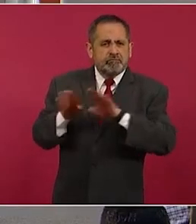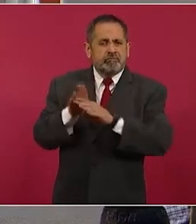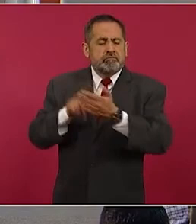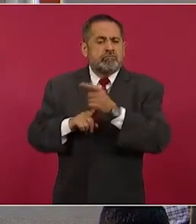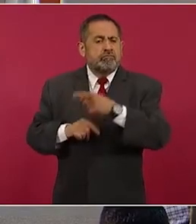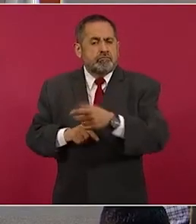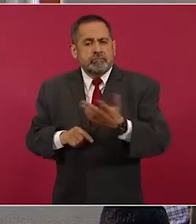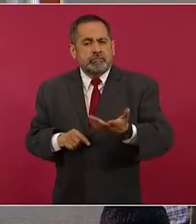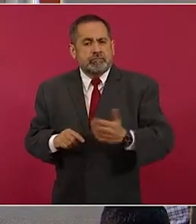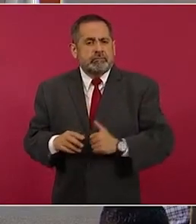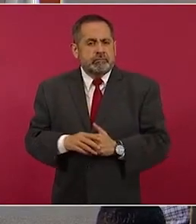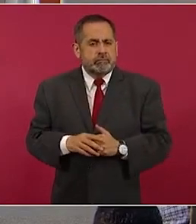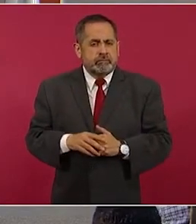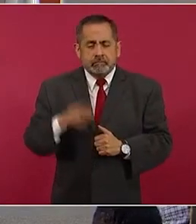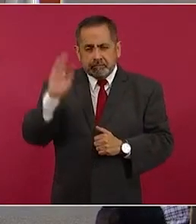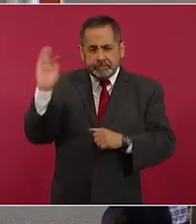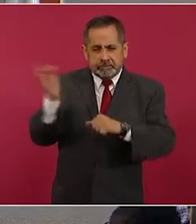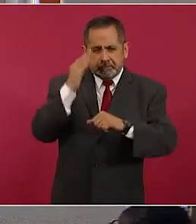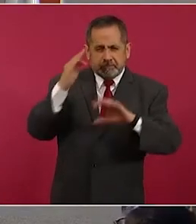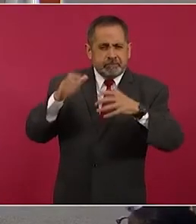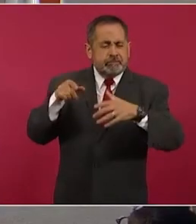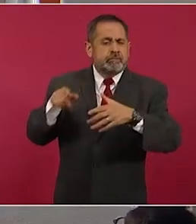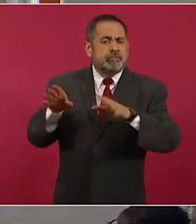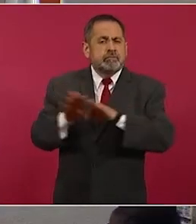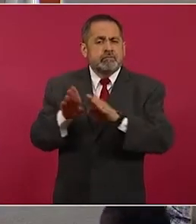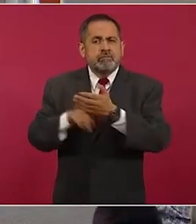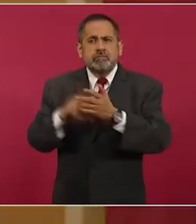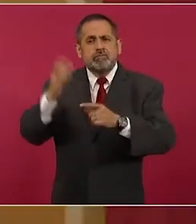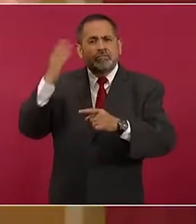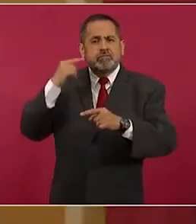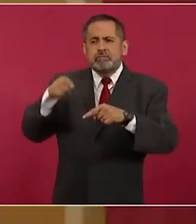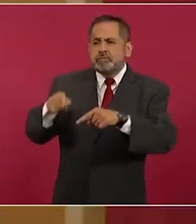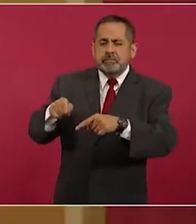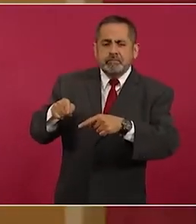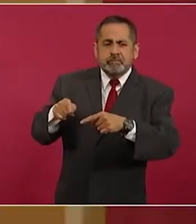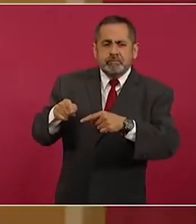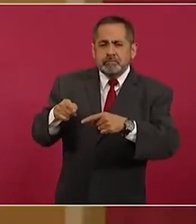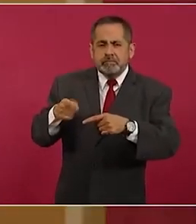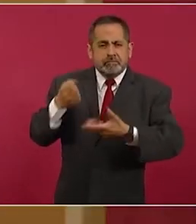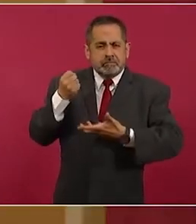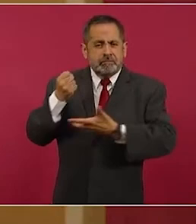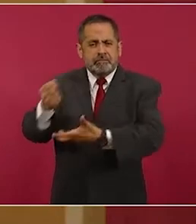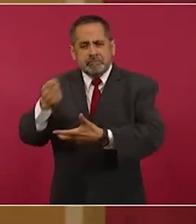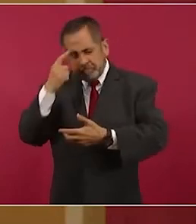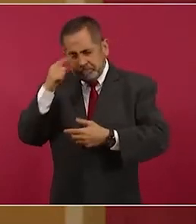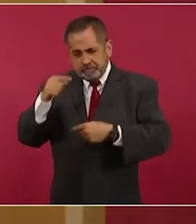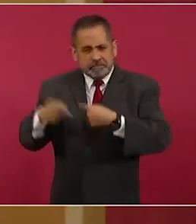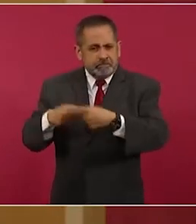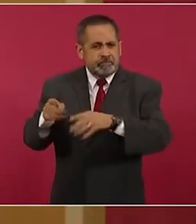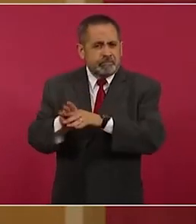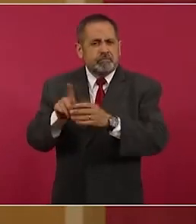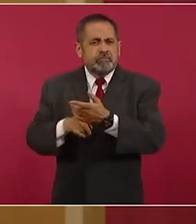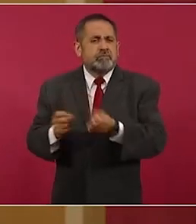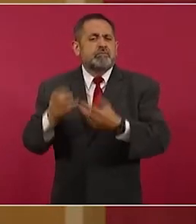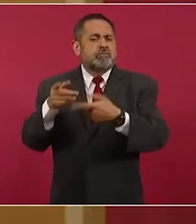la federación había destinado tantos recursos a una obra así,